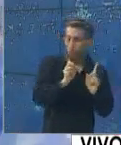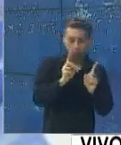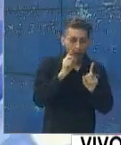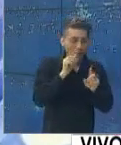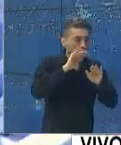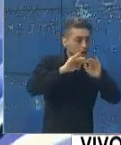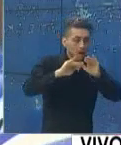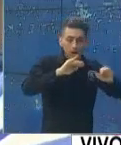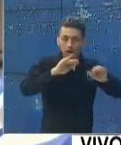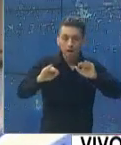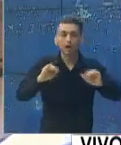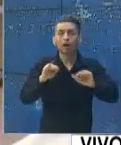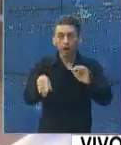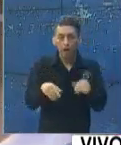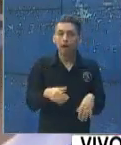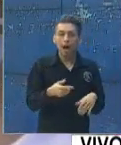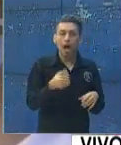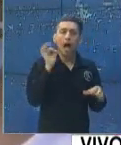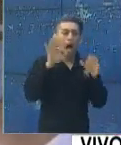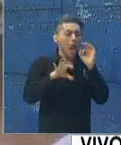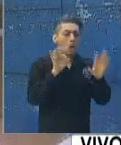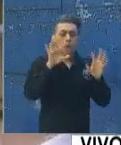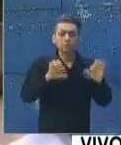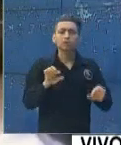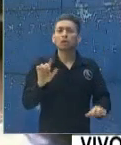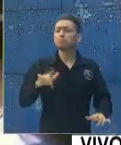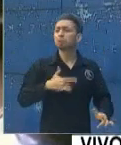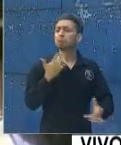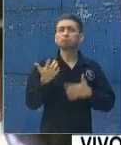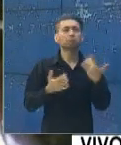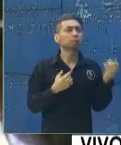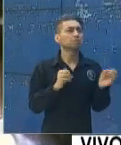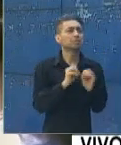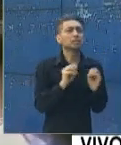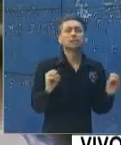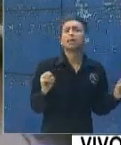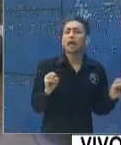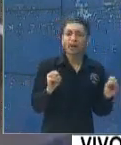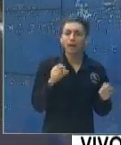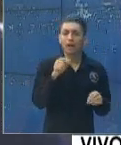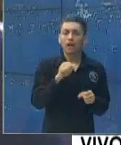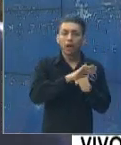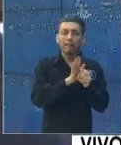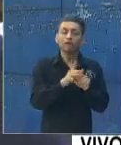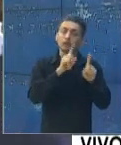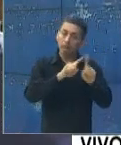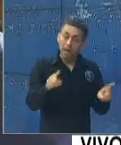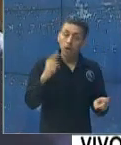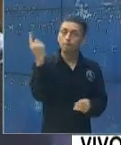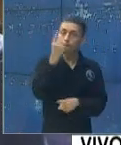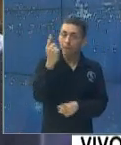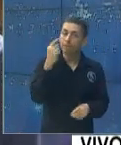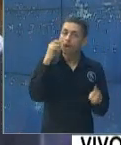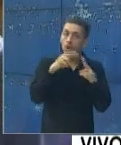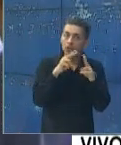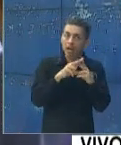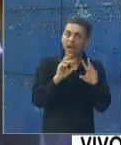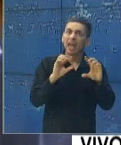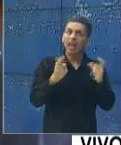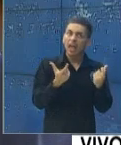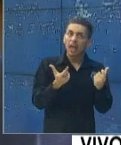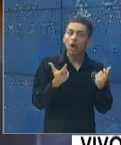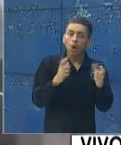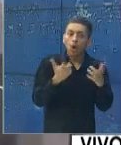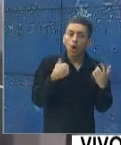vamos a tener muchas personas asintomáticas, que es importante que conozcan cuáles son las medidas de prevención, cómo